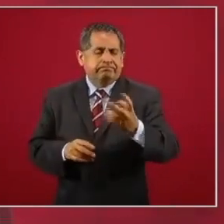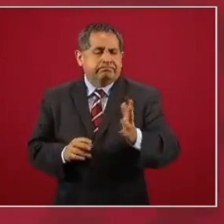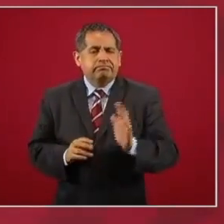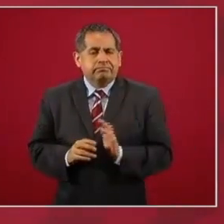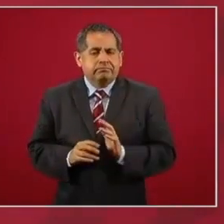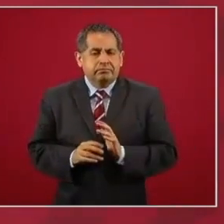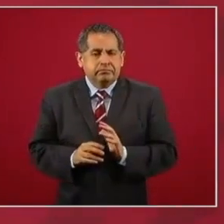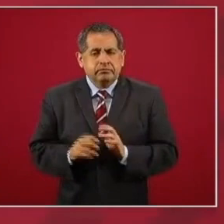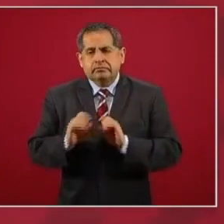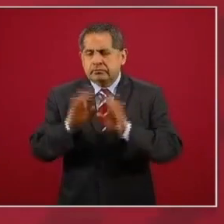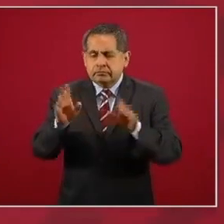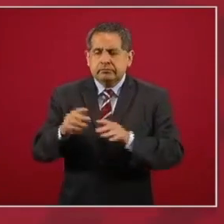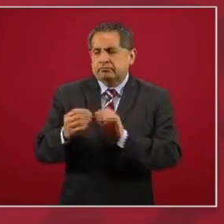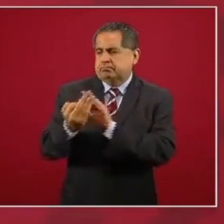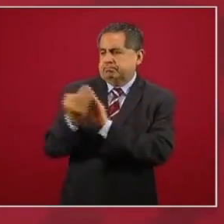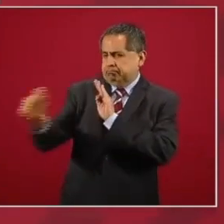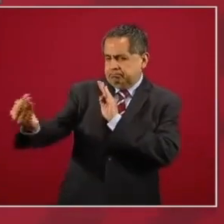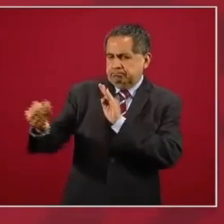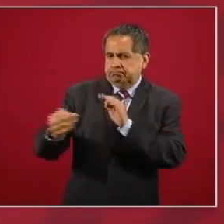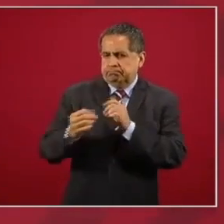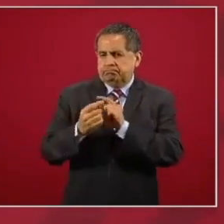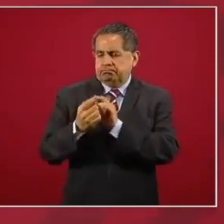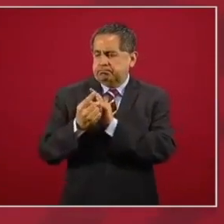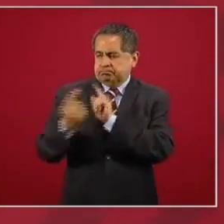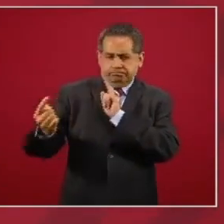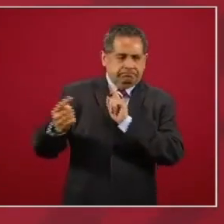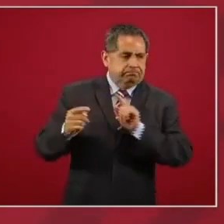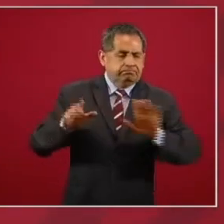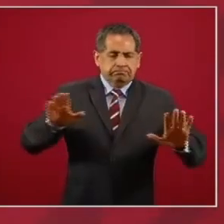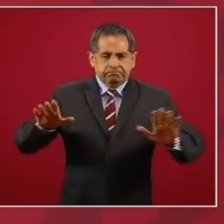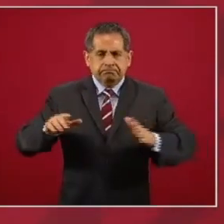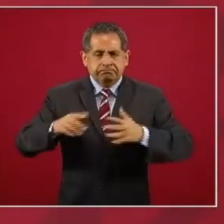desde luego la sana distancia, la higiene,